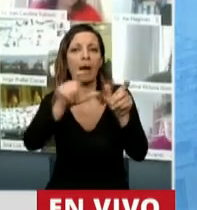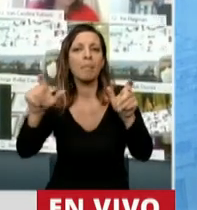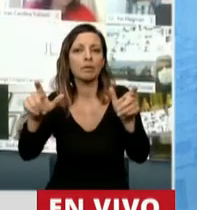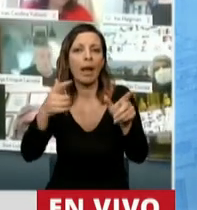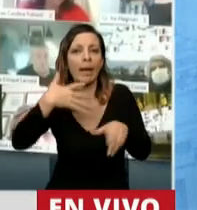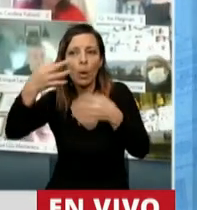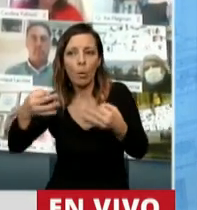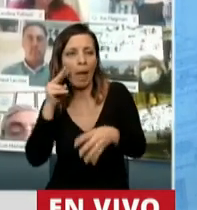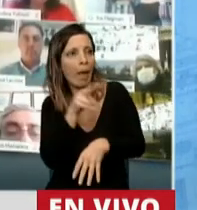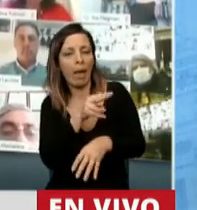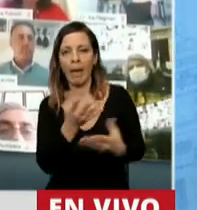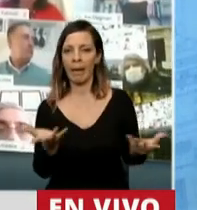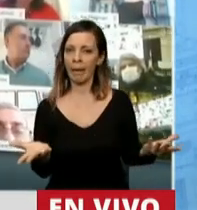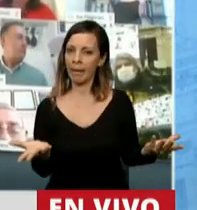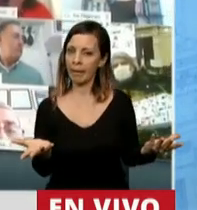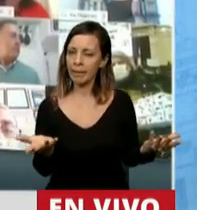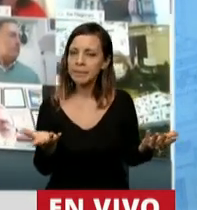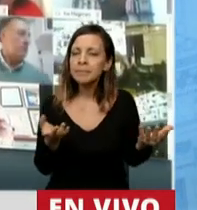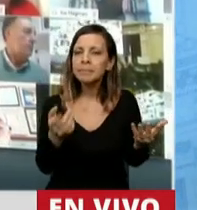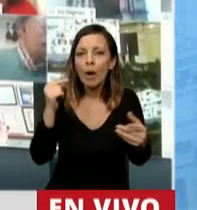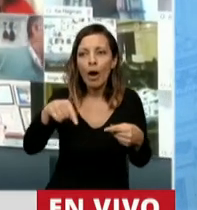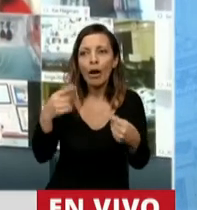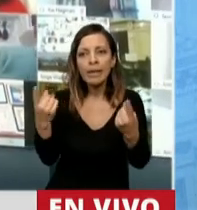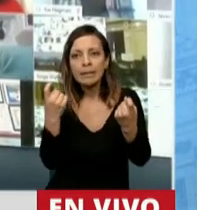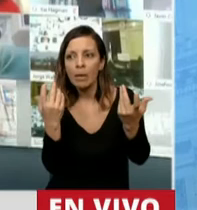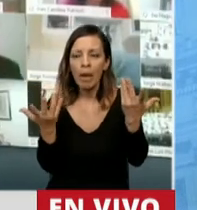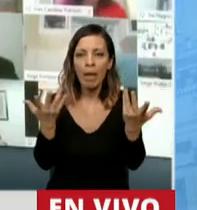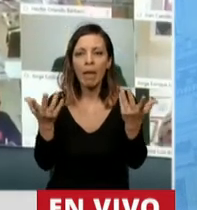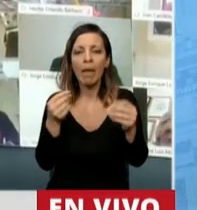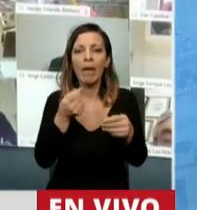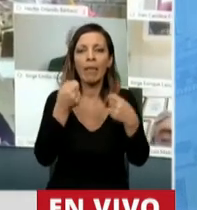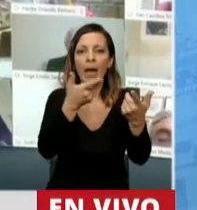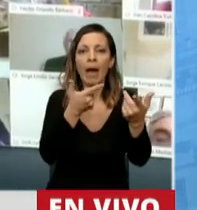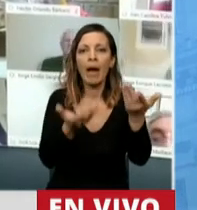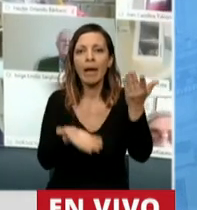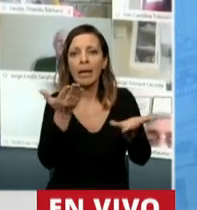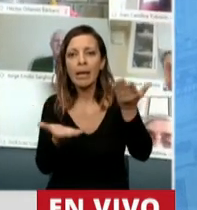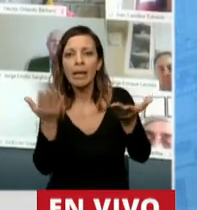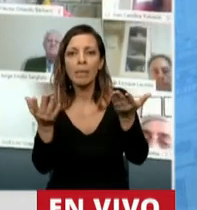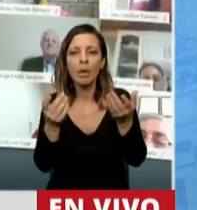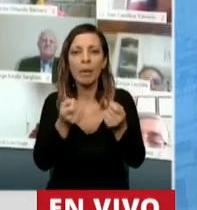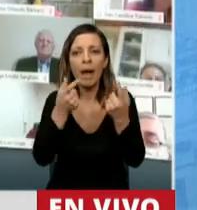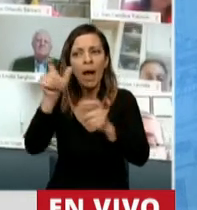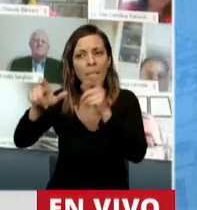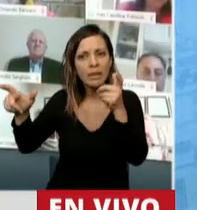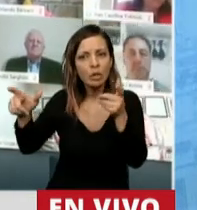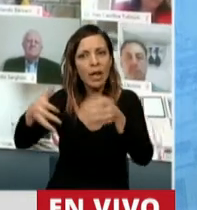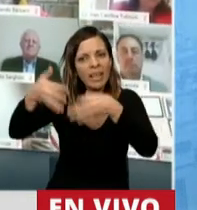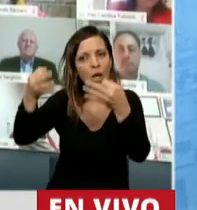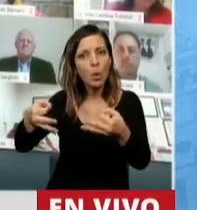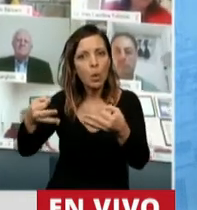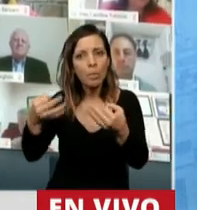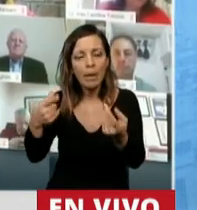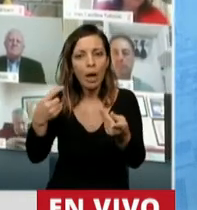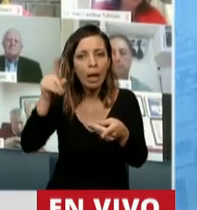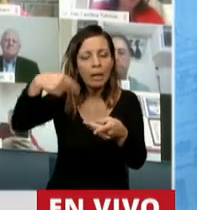cumplidor, pero hoy hay una necesidad para atender los desequilibrios que forzaron a muchos contribuyentes a incurrir